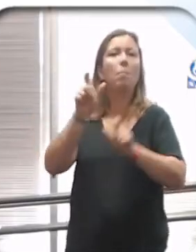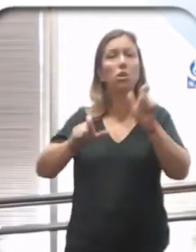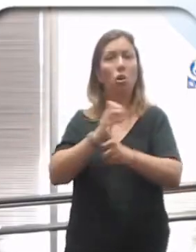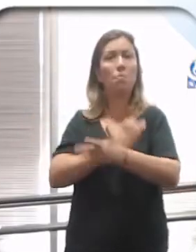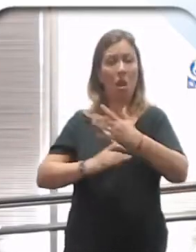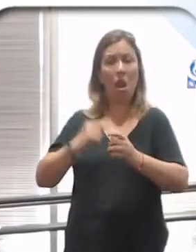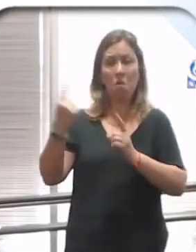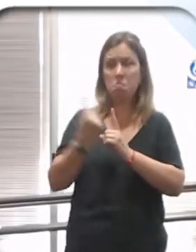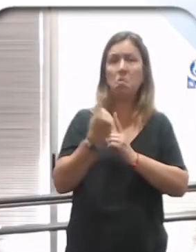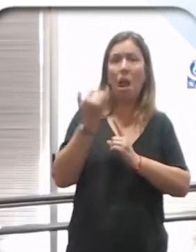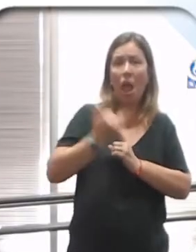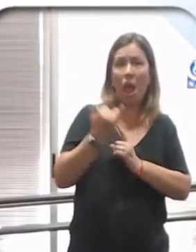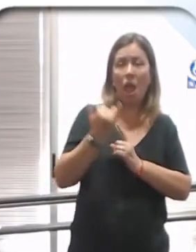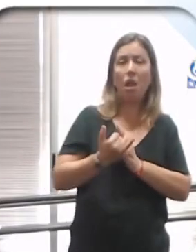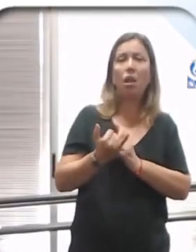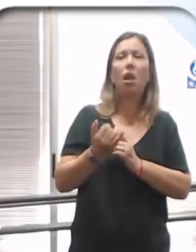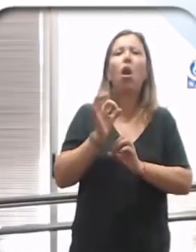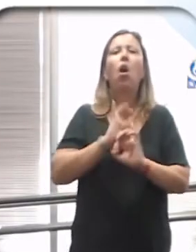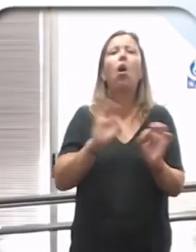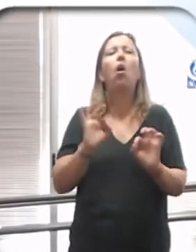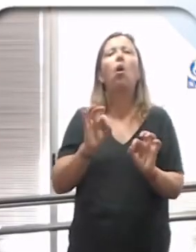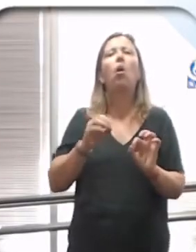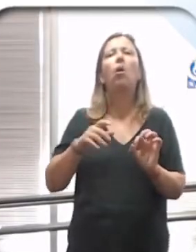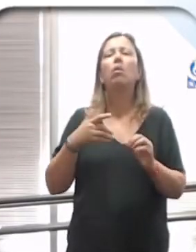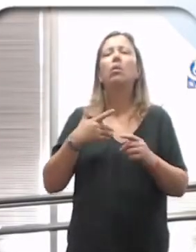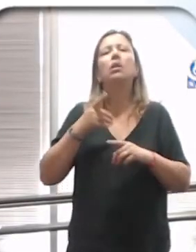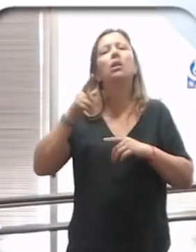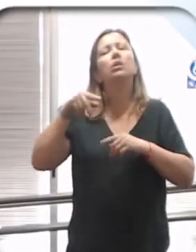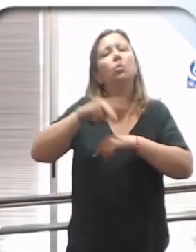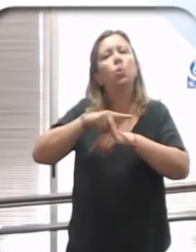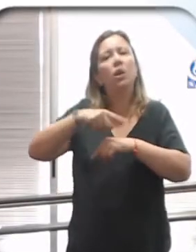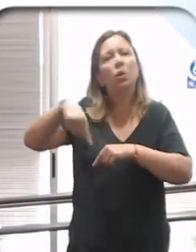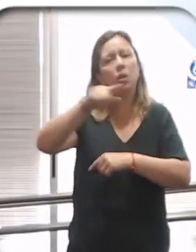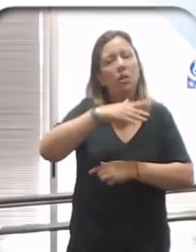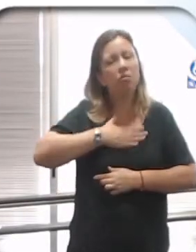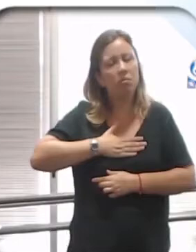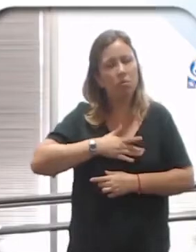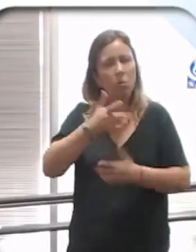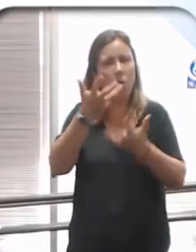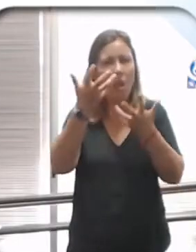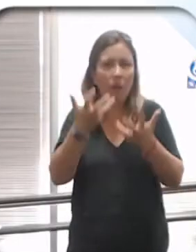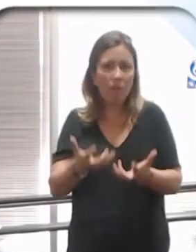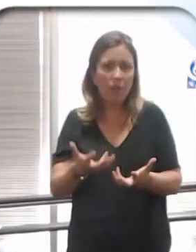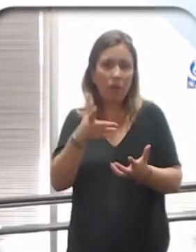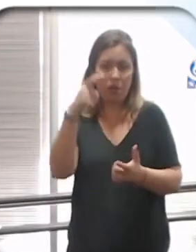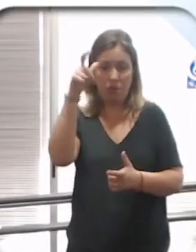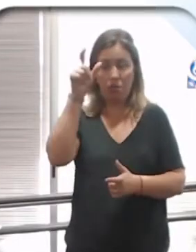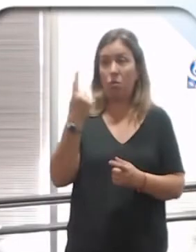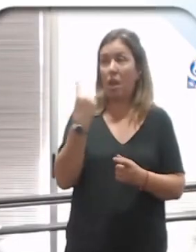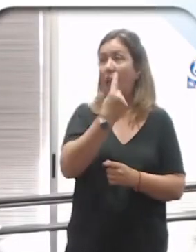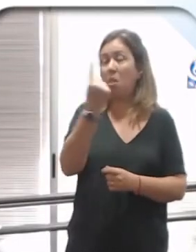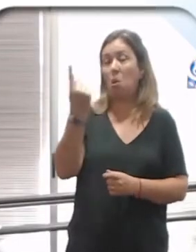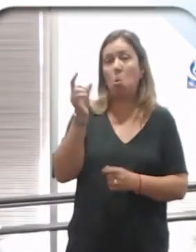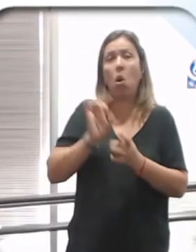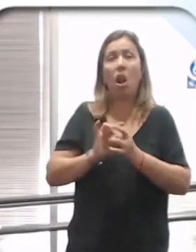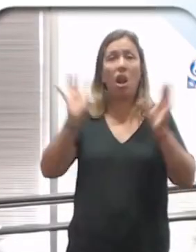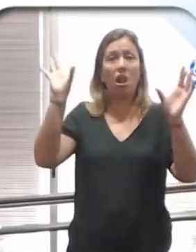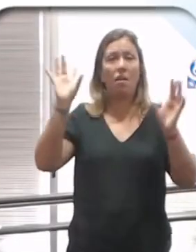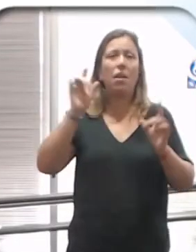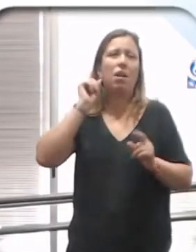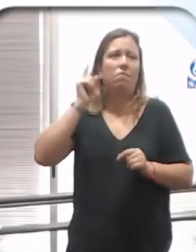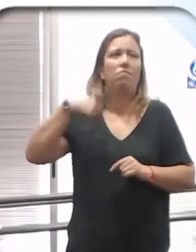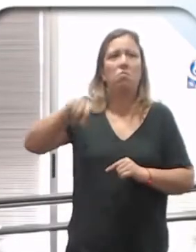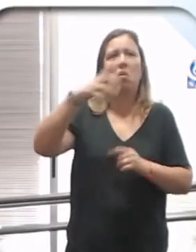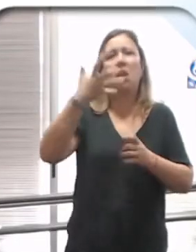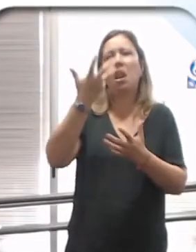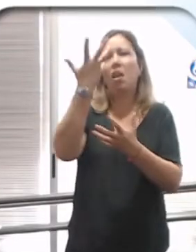personas con discapacidad? ¿O se le sugiere amablemente, si usted quiere leerlas? Si sos autodidacta, las tenés que bajar. Y